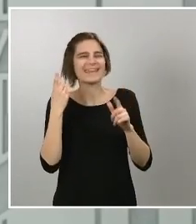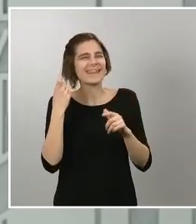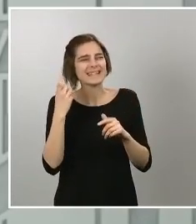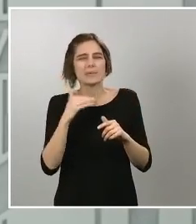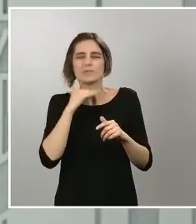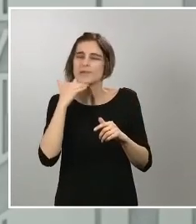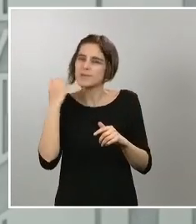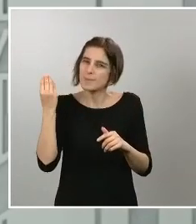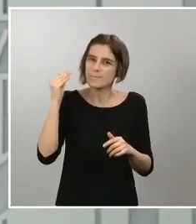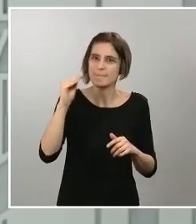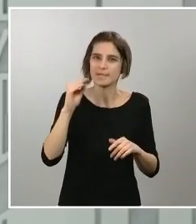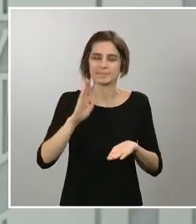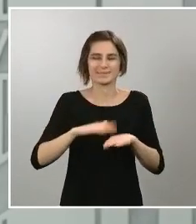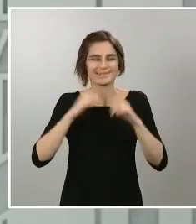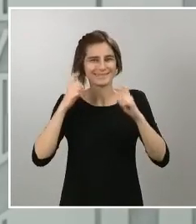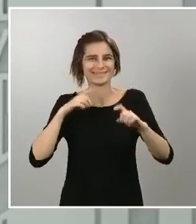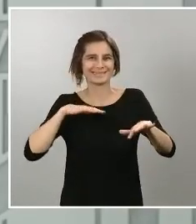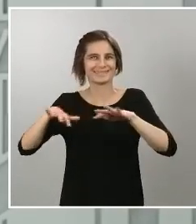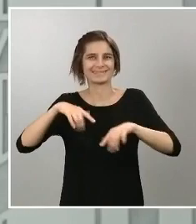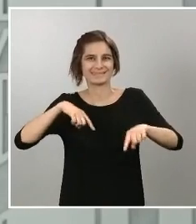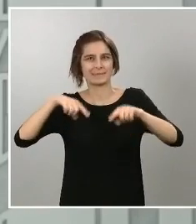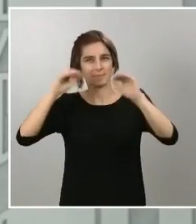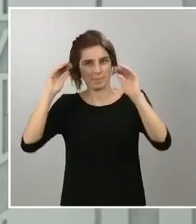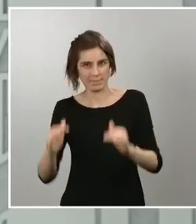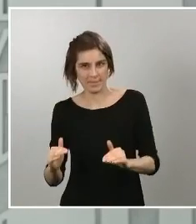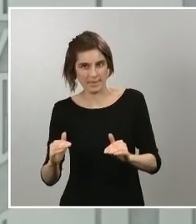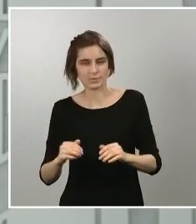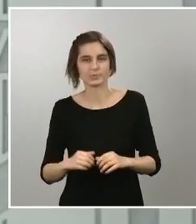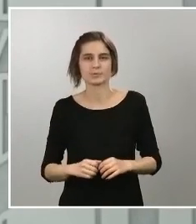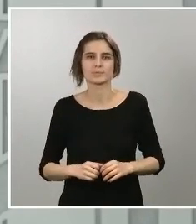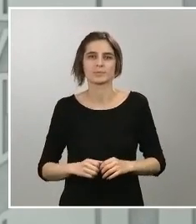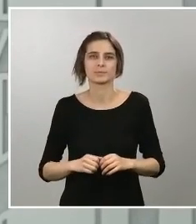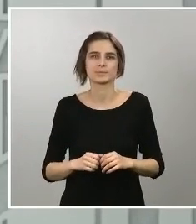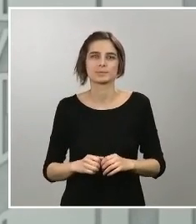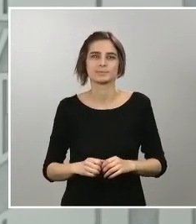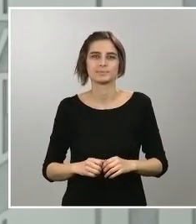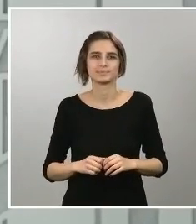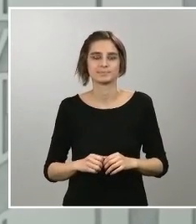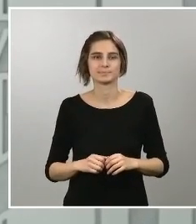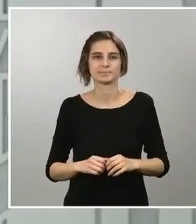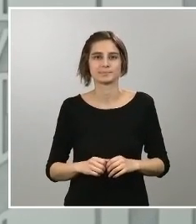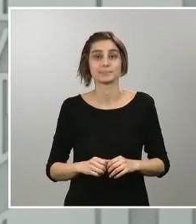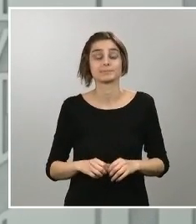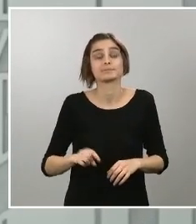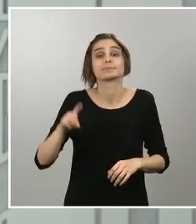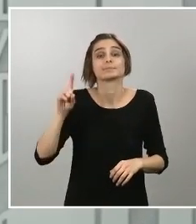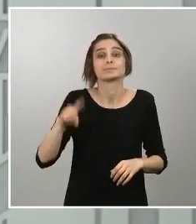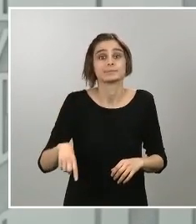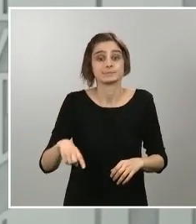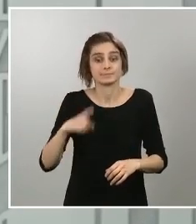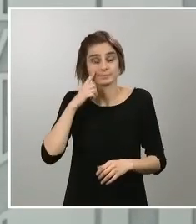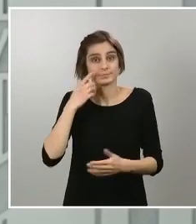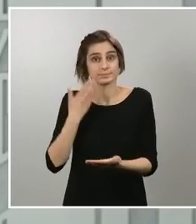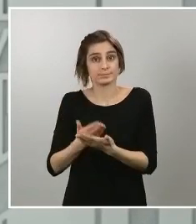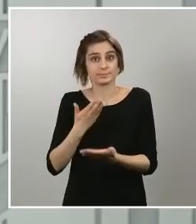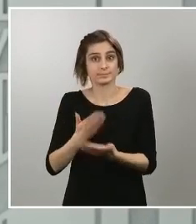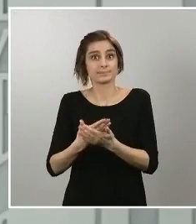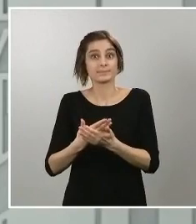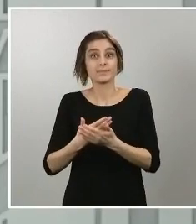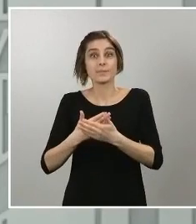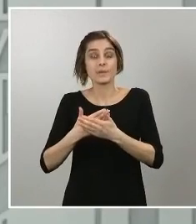movilidad pero ello también viene reforzado por el hecho de que la movilidad ha bajado a unos niveles muy